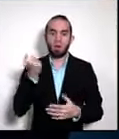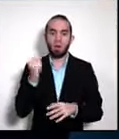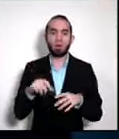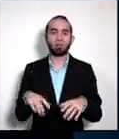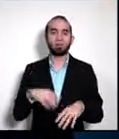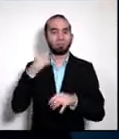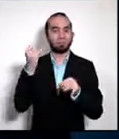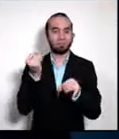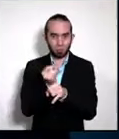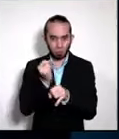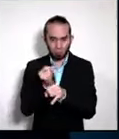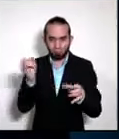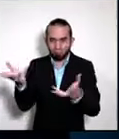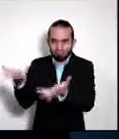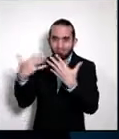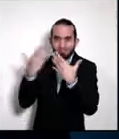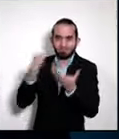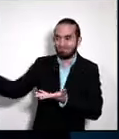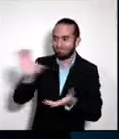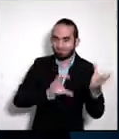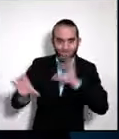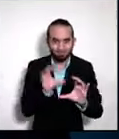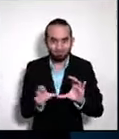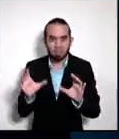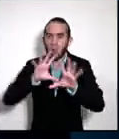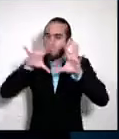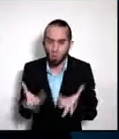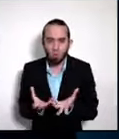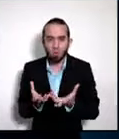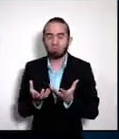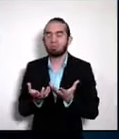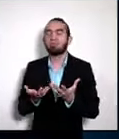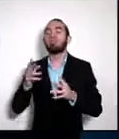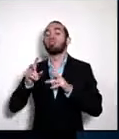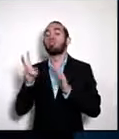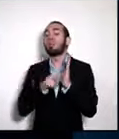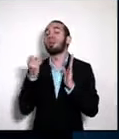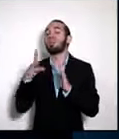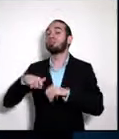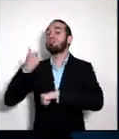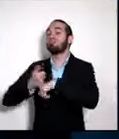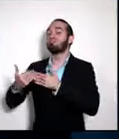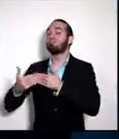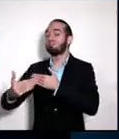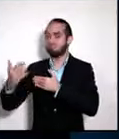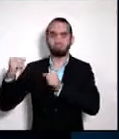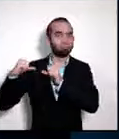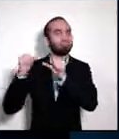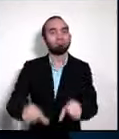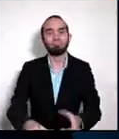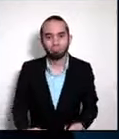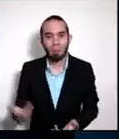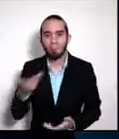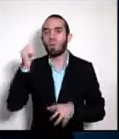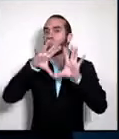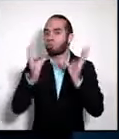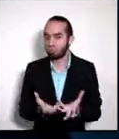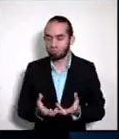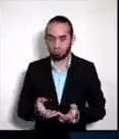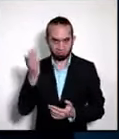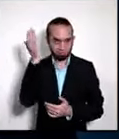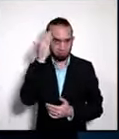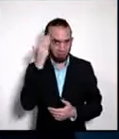año 2014 en su género. Y, por supuesto, por su experiencia y su trabajo que ya viene